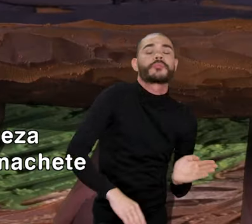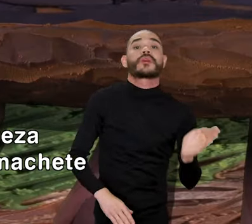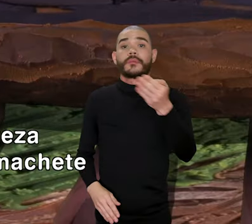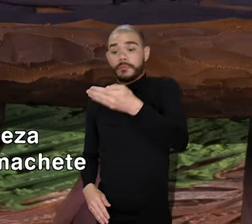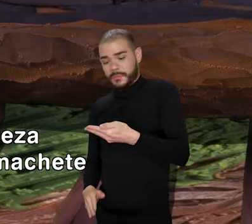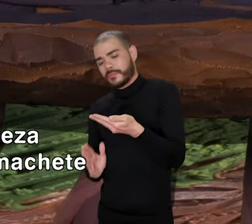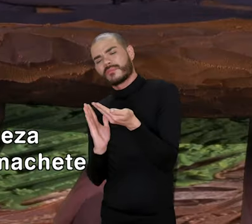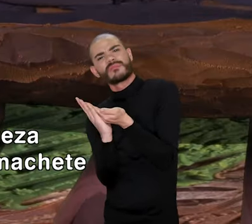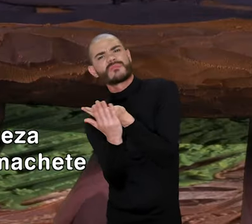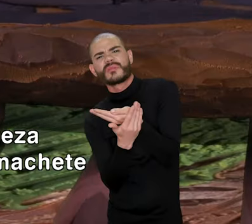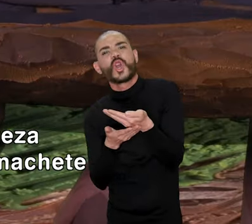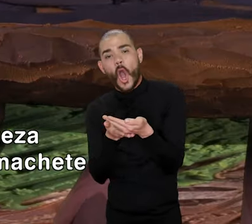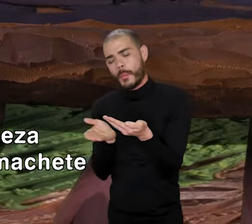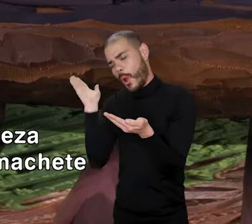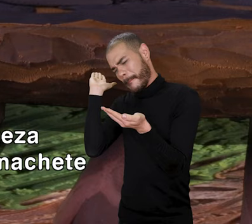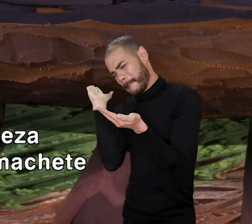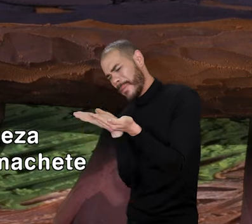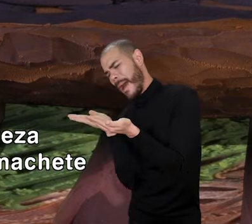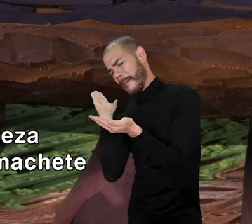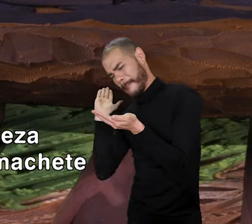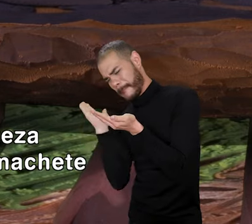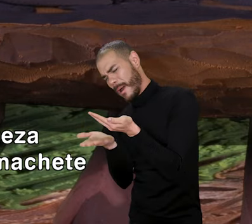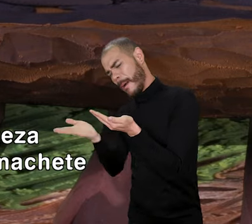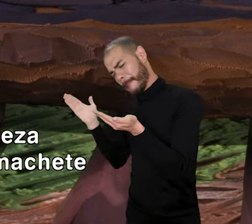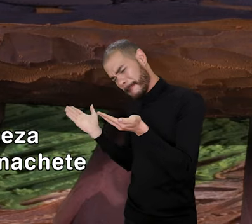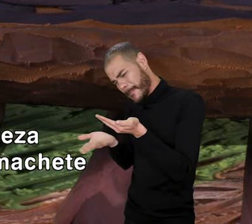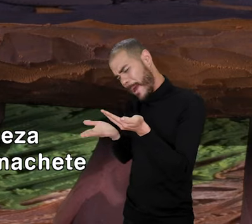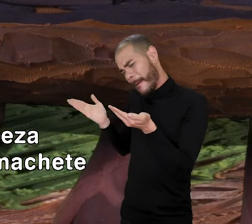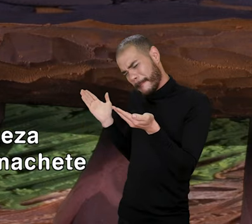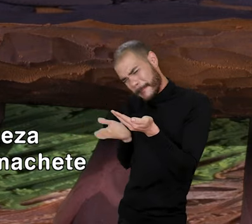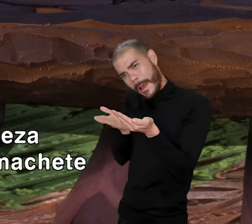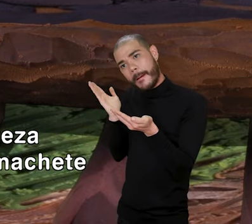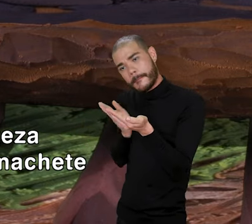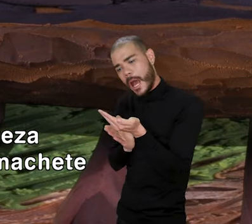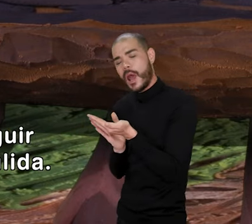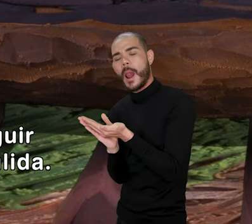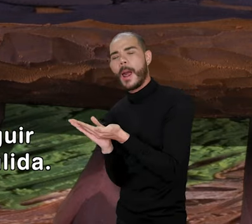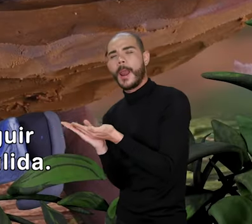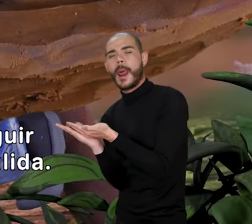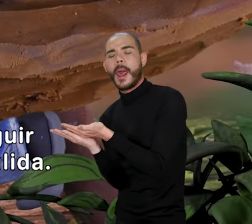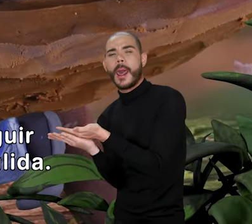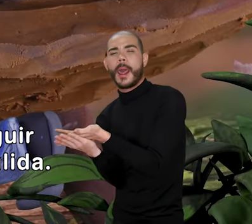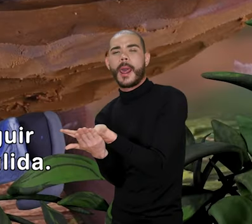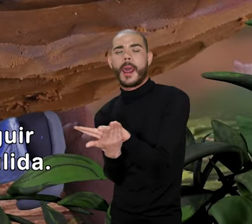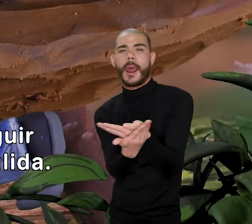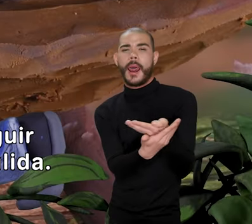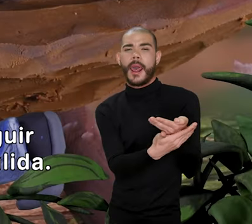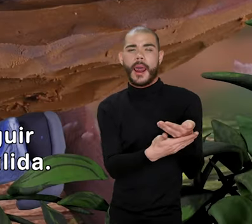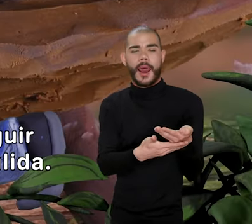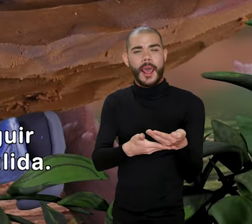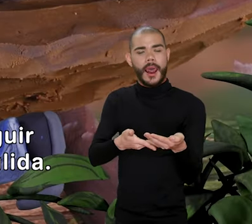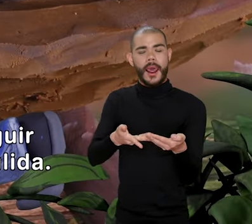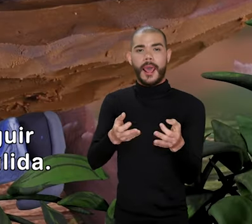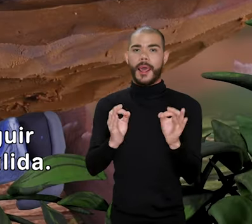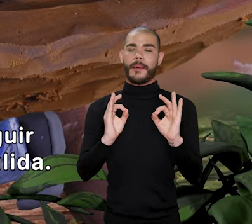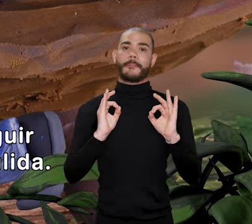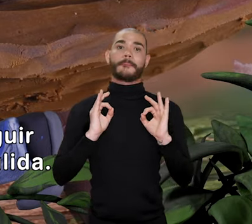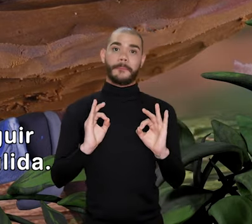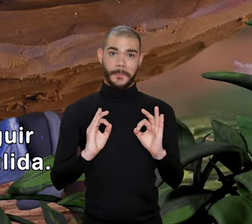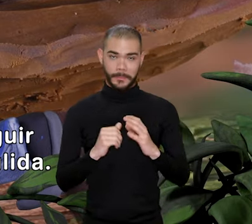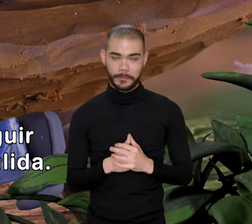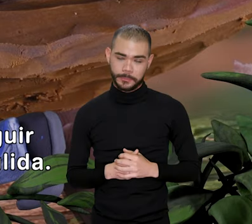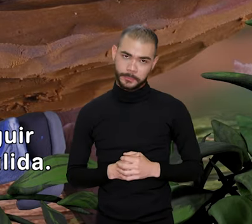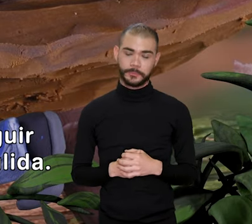La parte externa se descorteza a fuerza de golpes de hacha y machete hasta darle forma y conseguir una